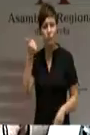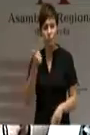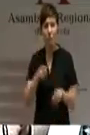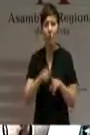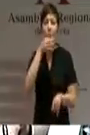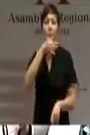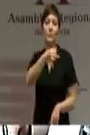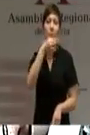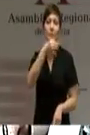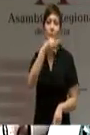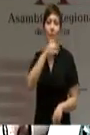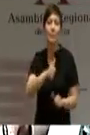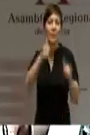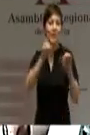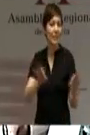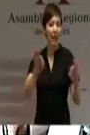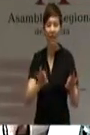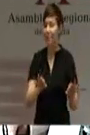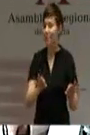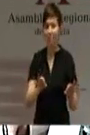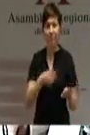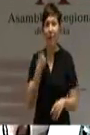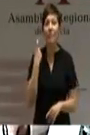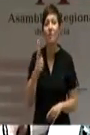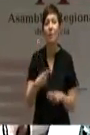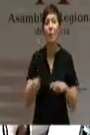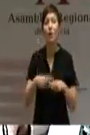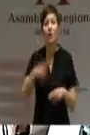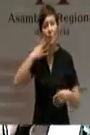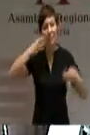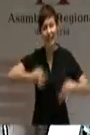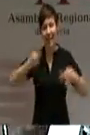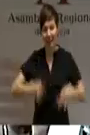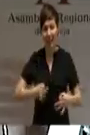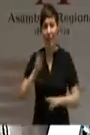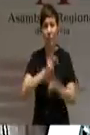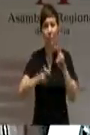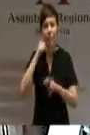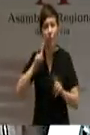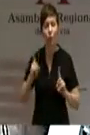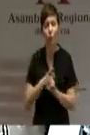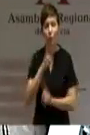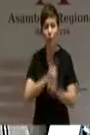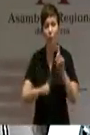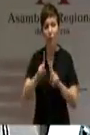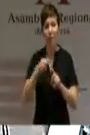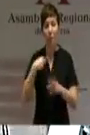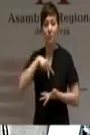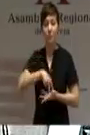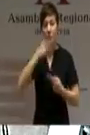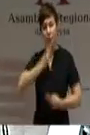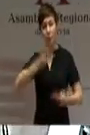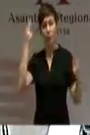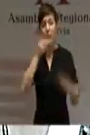la palabra. Se merece políticos de verdad que busquen el consenso y el acuerdo, no que enuncien aquí los problemas y, como los han